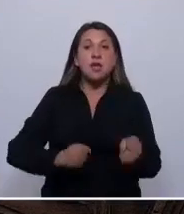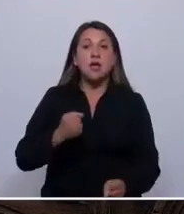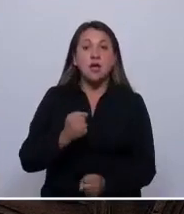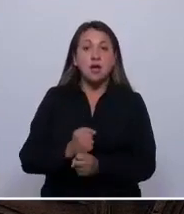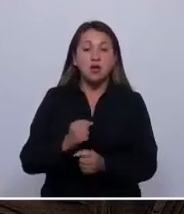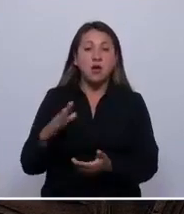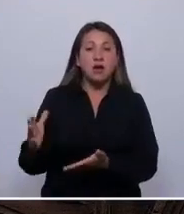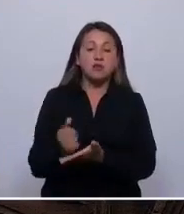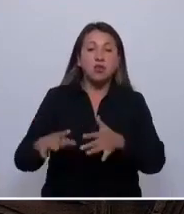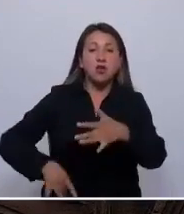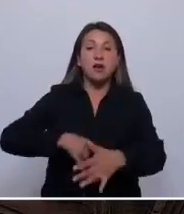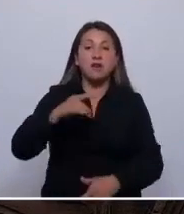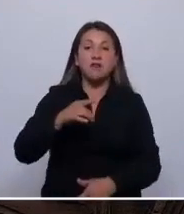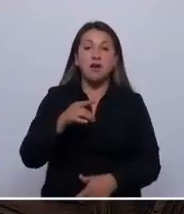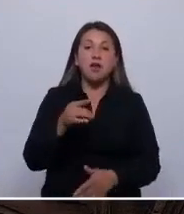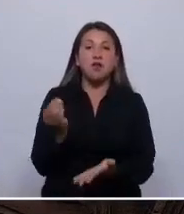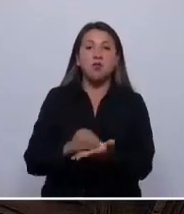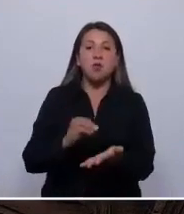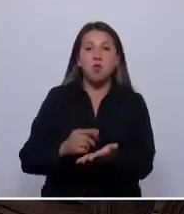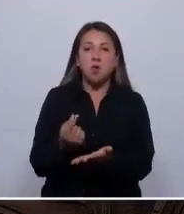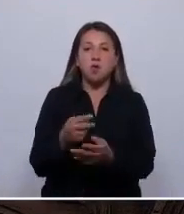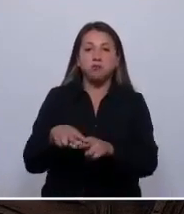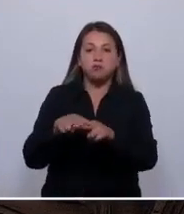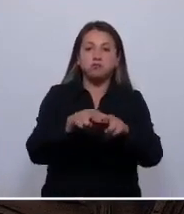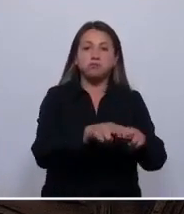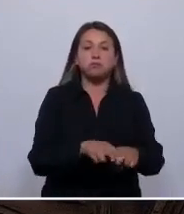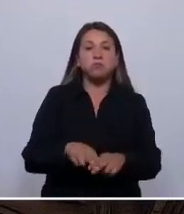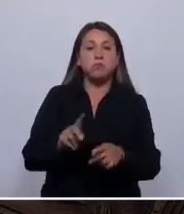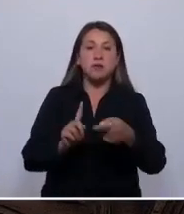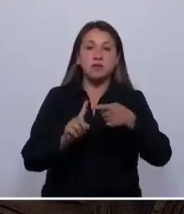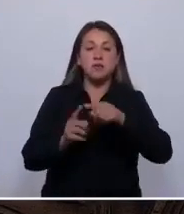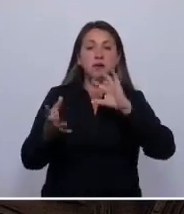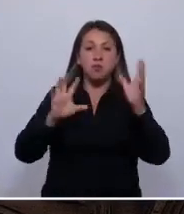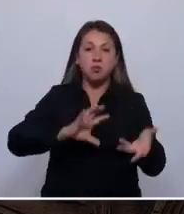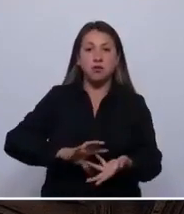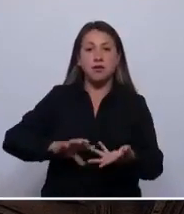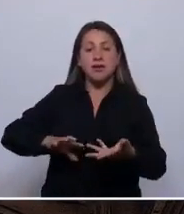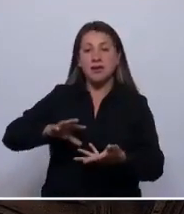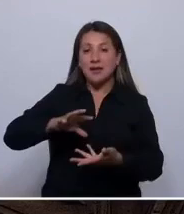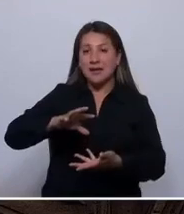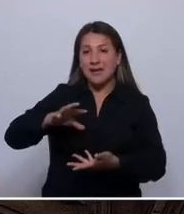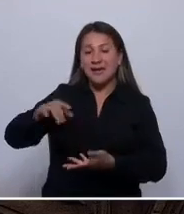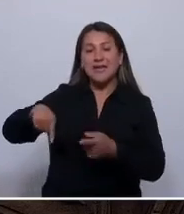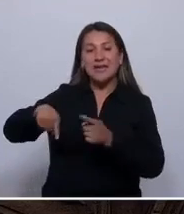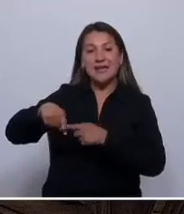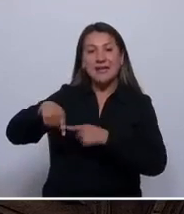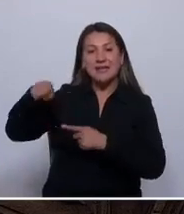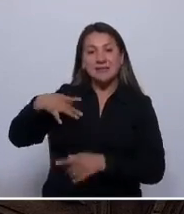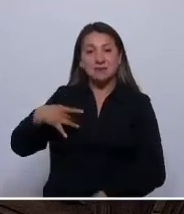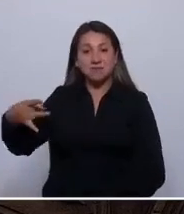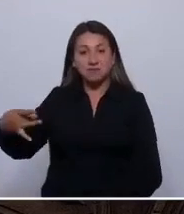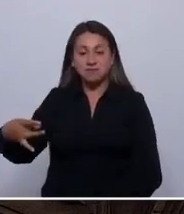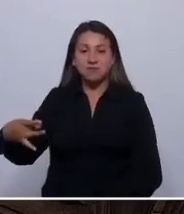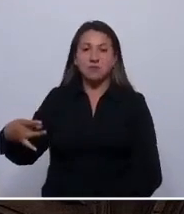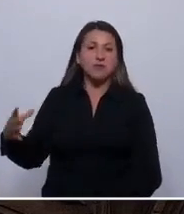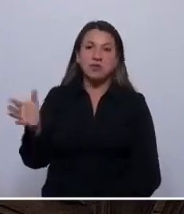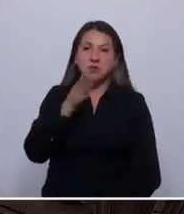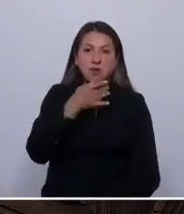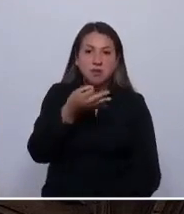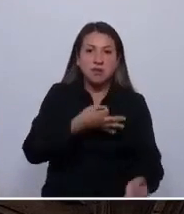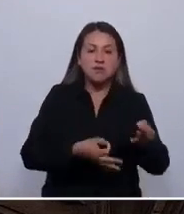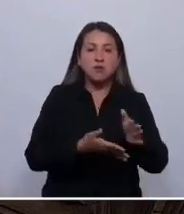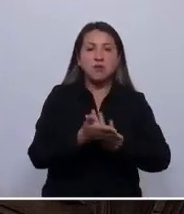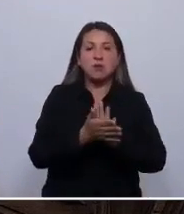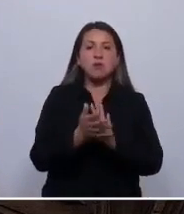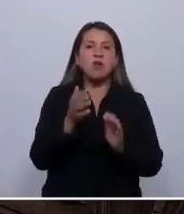rifa que hicimos en mi liceo para poder participar en el mundial en Grecia, al cual había clasificado. No estuvo allí cuando me decían que jugaba